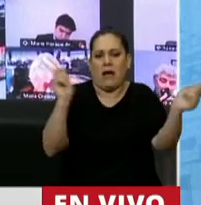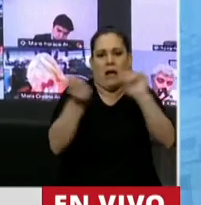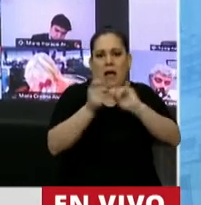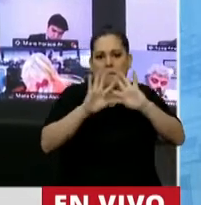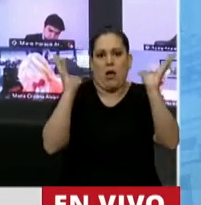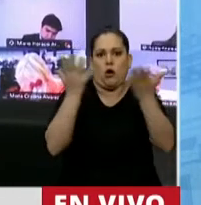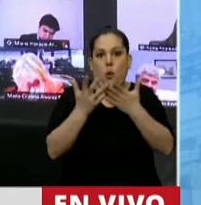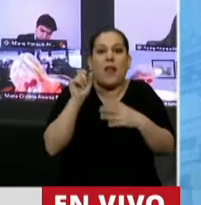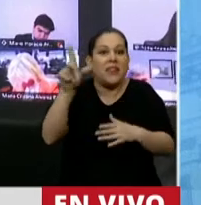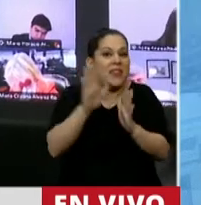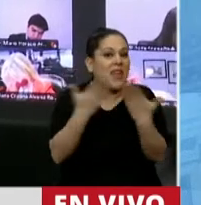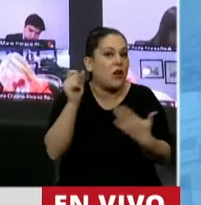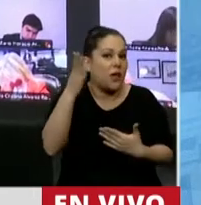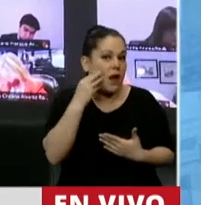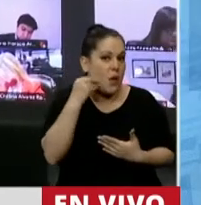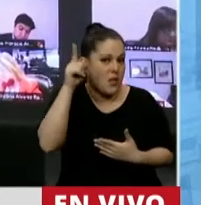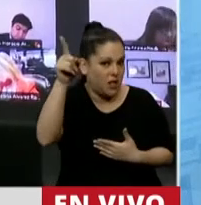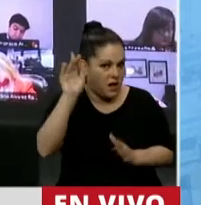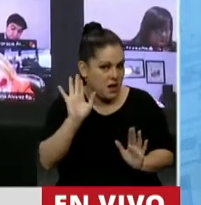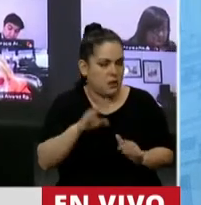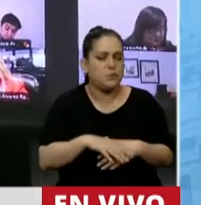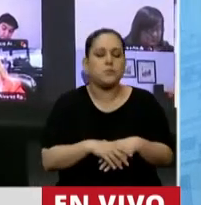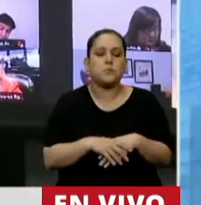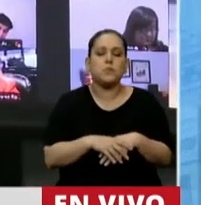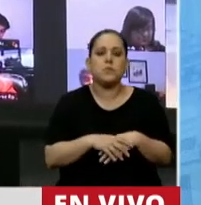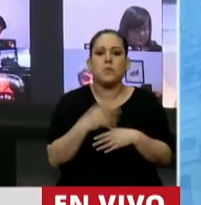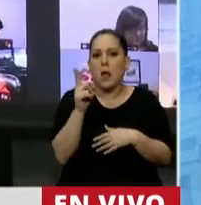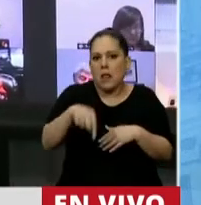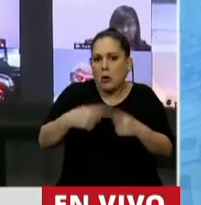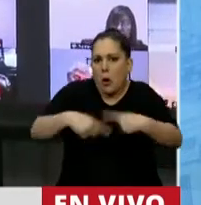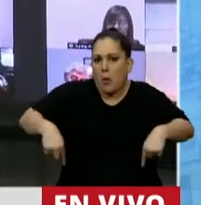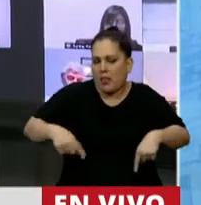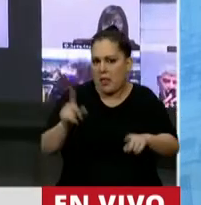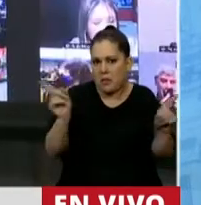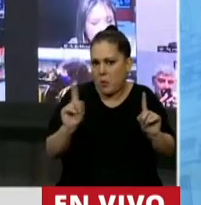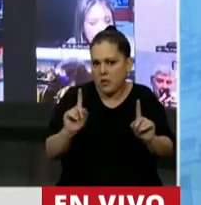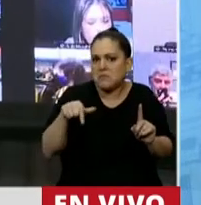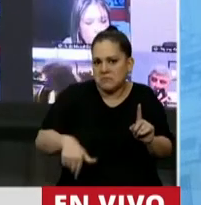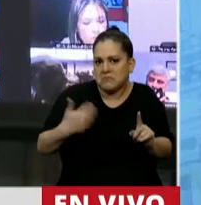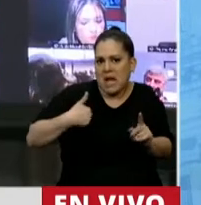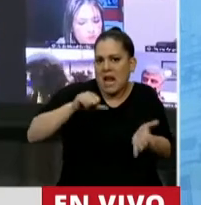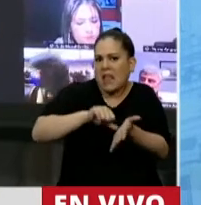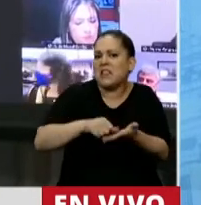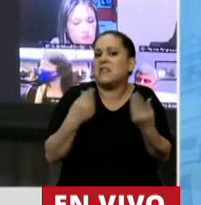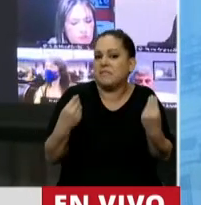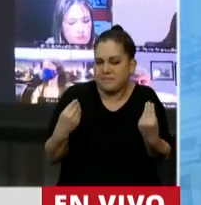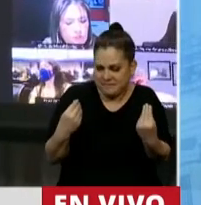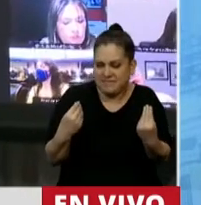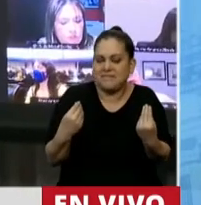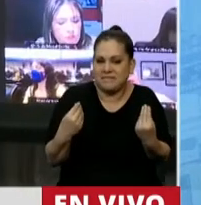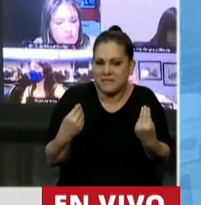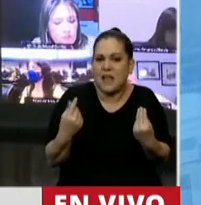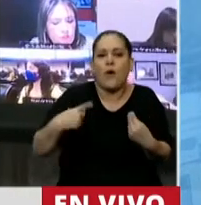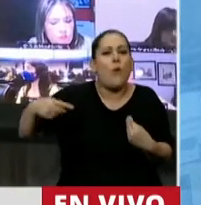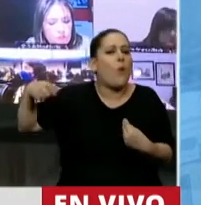Gran Bretaña. Pero esto no es una novedad. nuestro país tampoco. ¿Sabe quién fue o